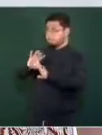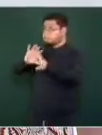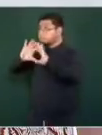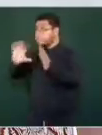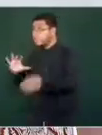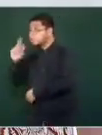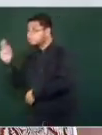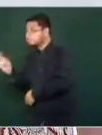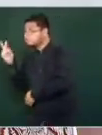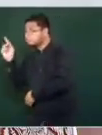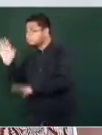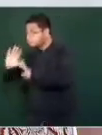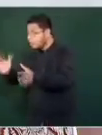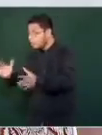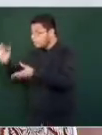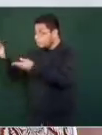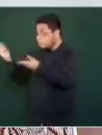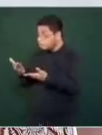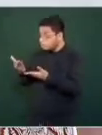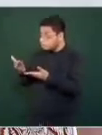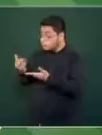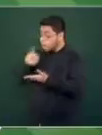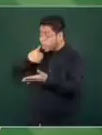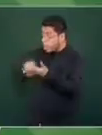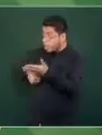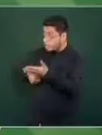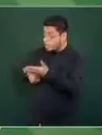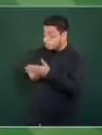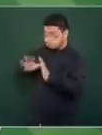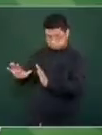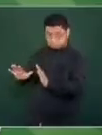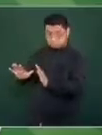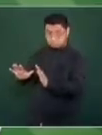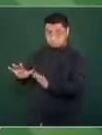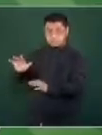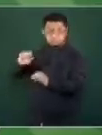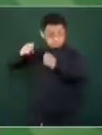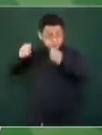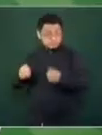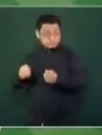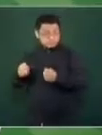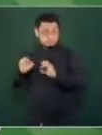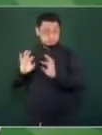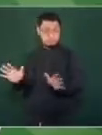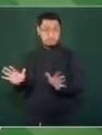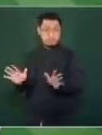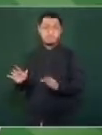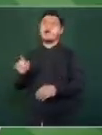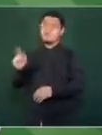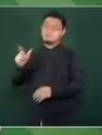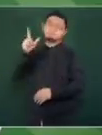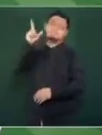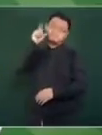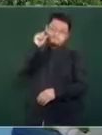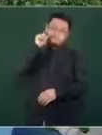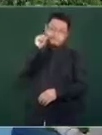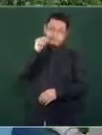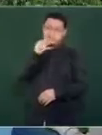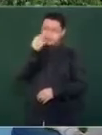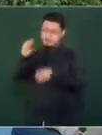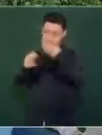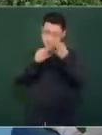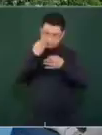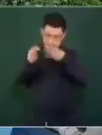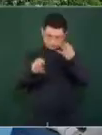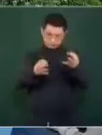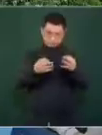carta y mañana la damos a conocer. Y ahí está la respuesta a lo que me estás preguntando. Diría